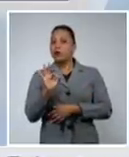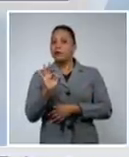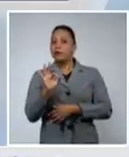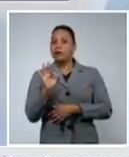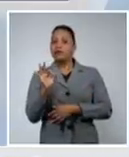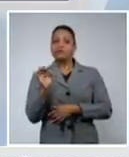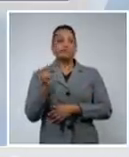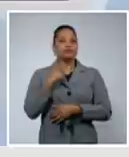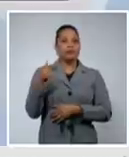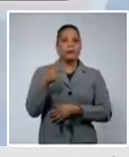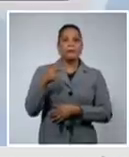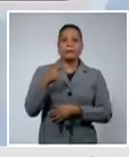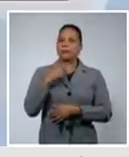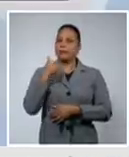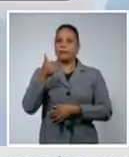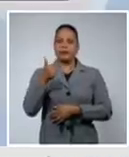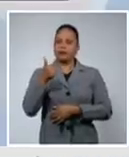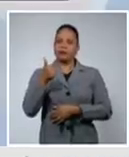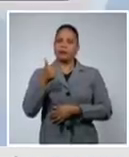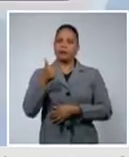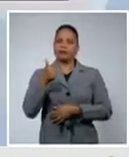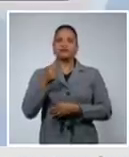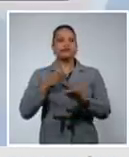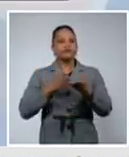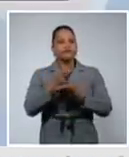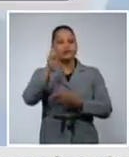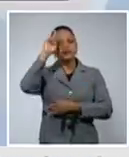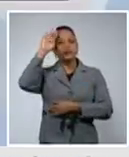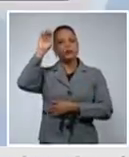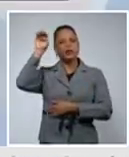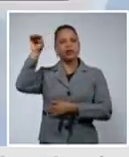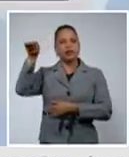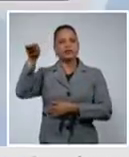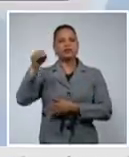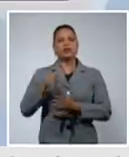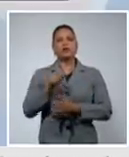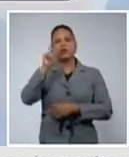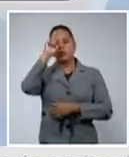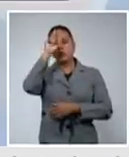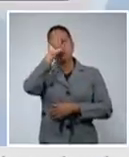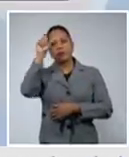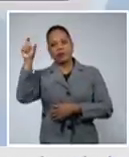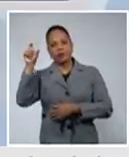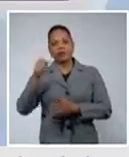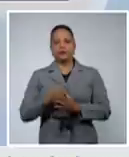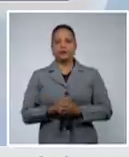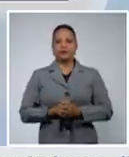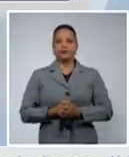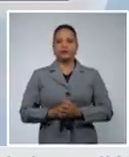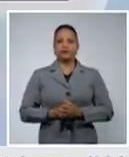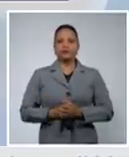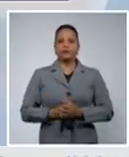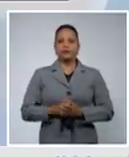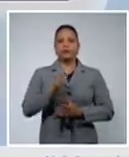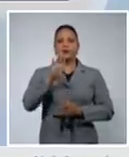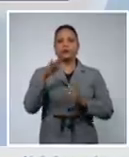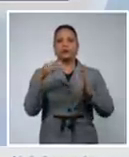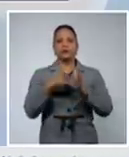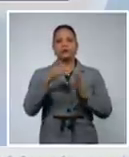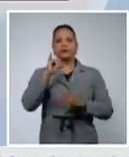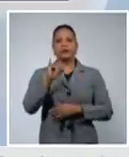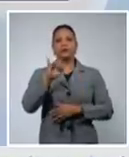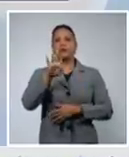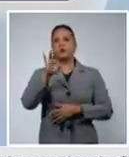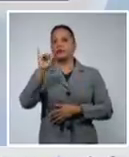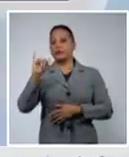y que se encuentran ingresados en nuestros hospitales, en nuestras unidades. 4.646,